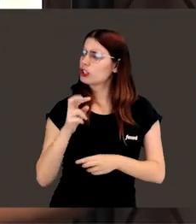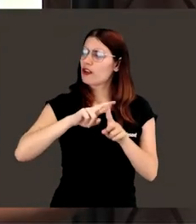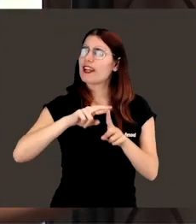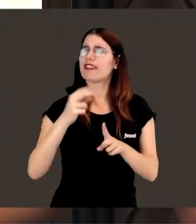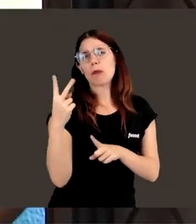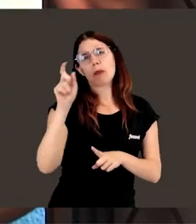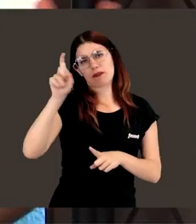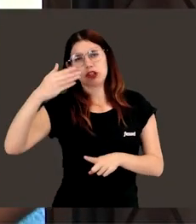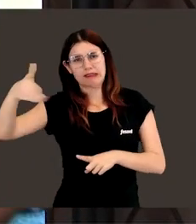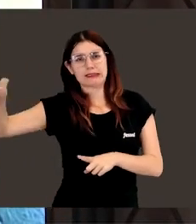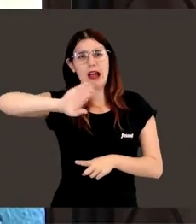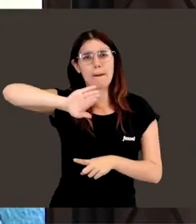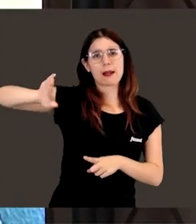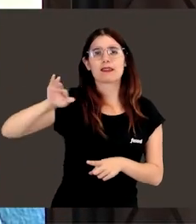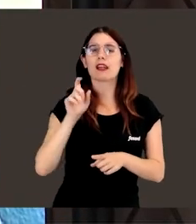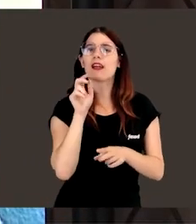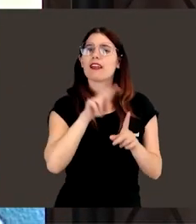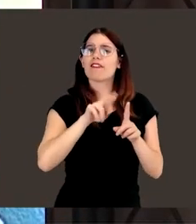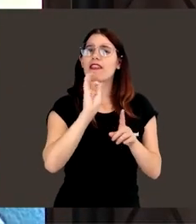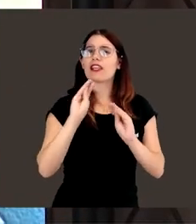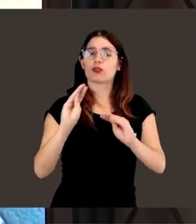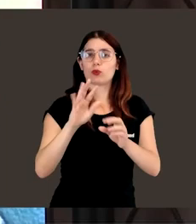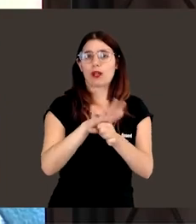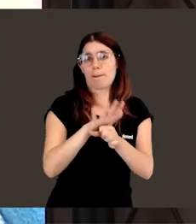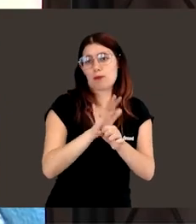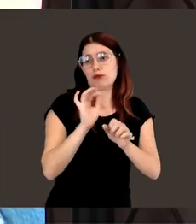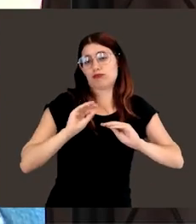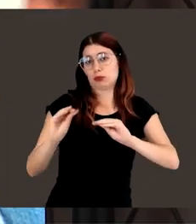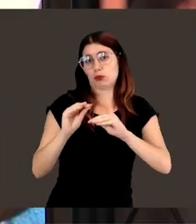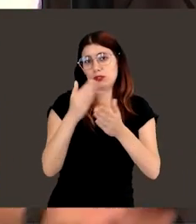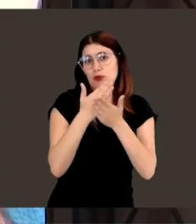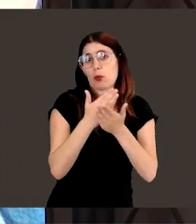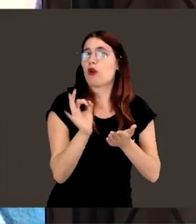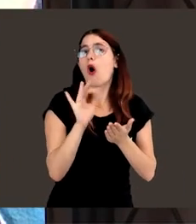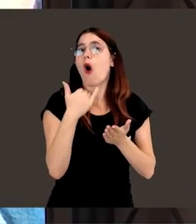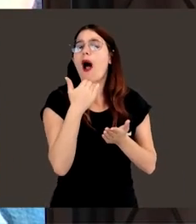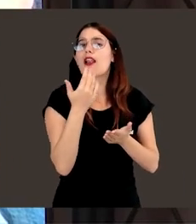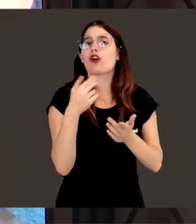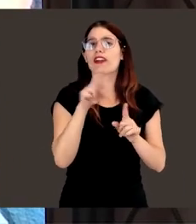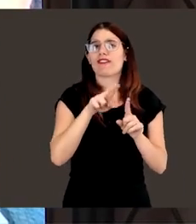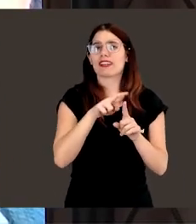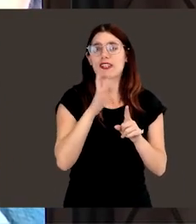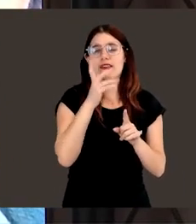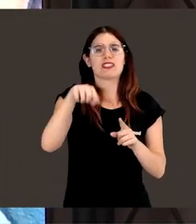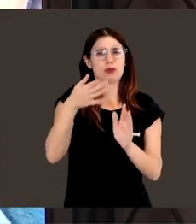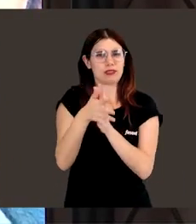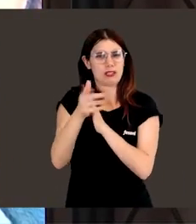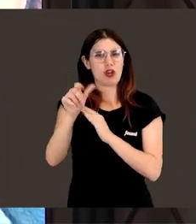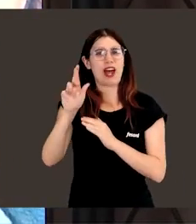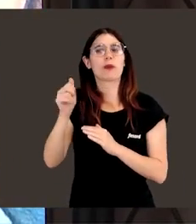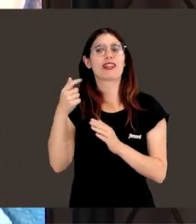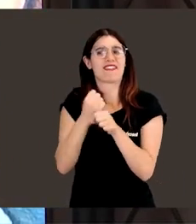allá de las aulas en tu campo? Y ahora nos adentraremos a explicar en qué trabaja Laura Lechuga.